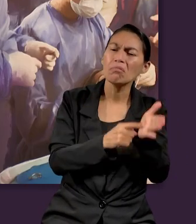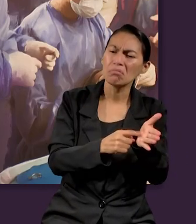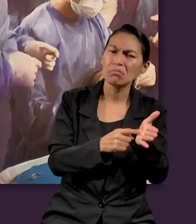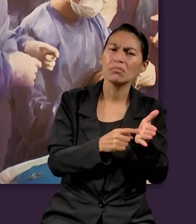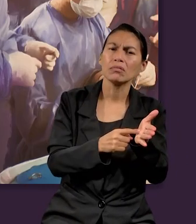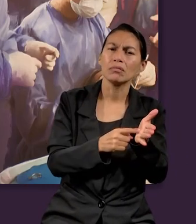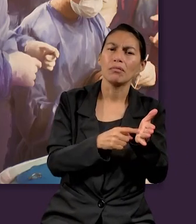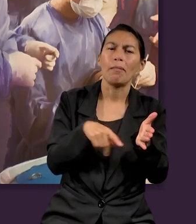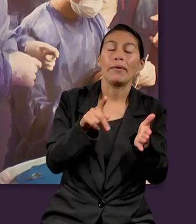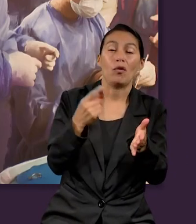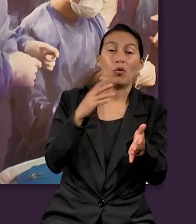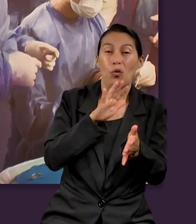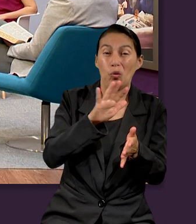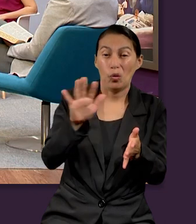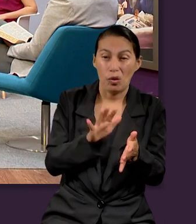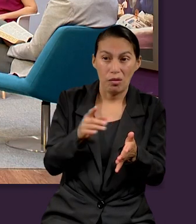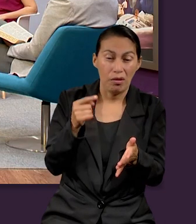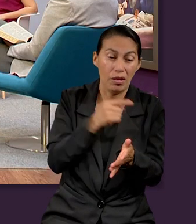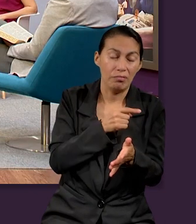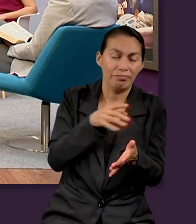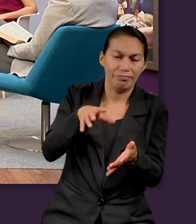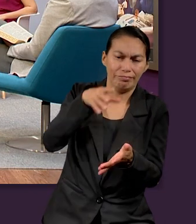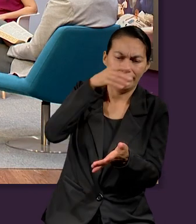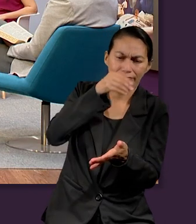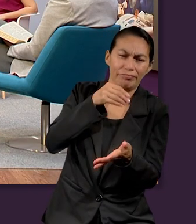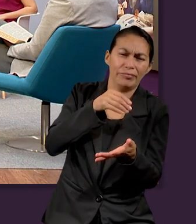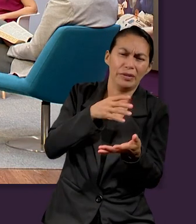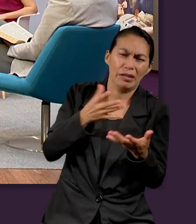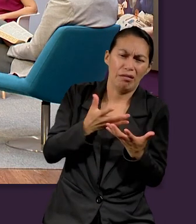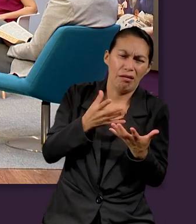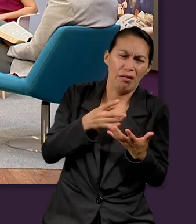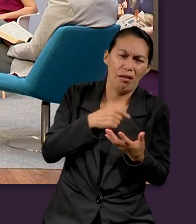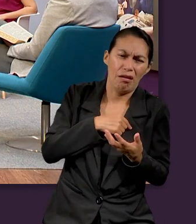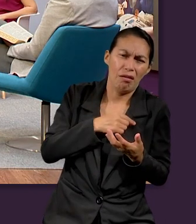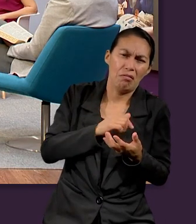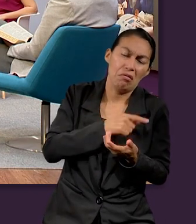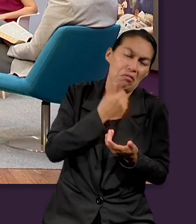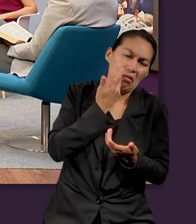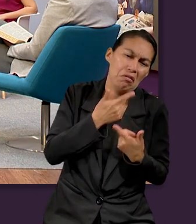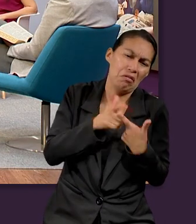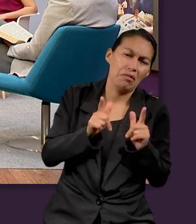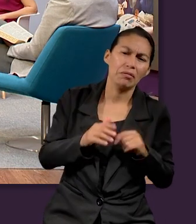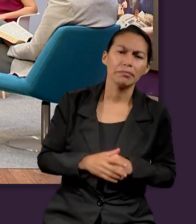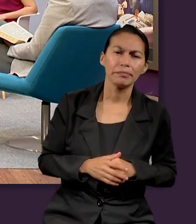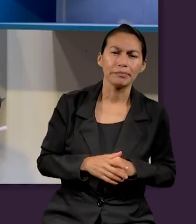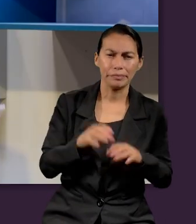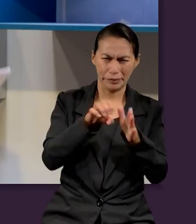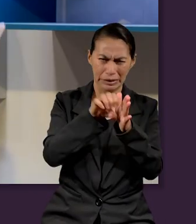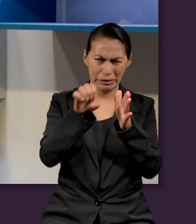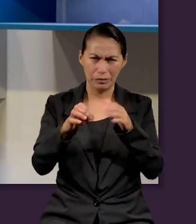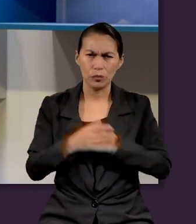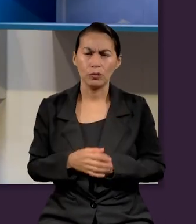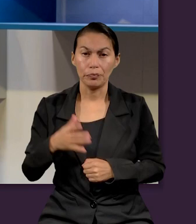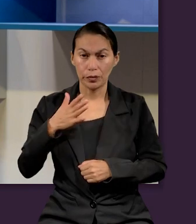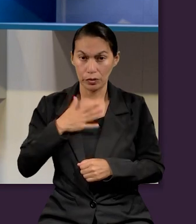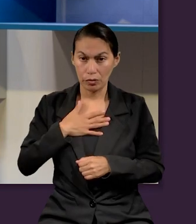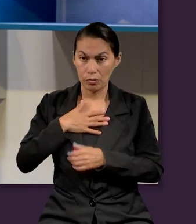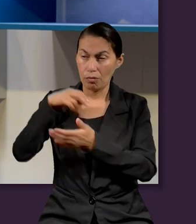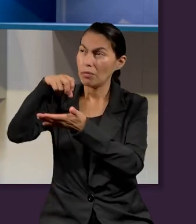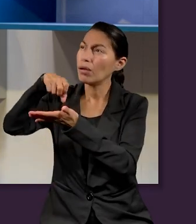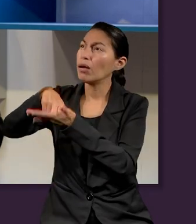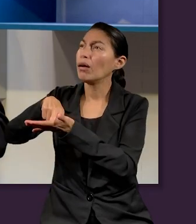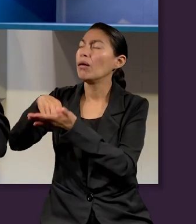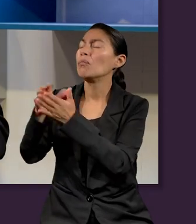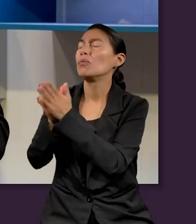Sí, pues lo aplica, o sea, siempre tuerce. A ver, Ibrahim, pensando en eso. Yo me arrodillo para orar y pedirle